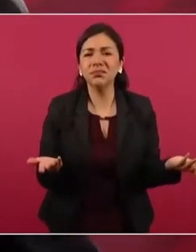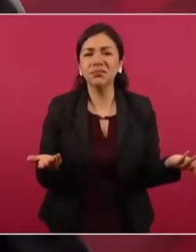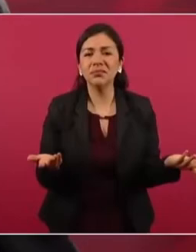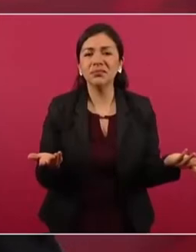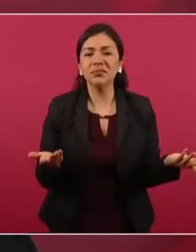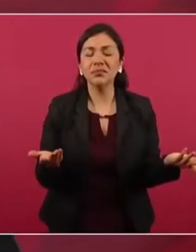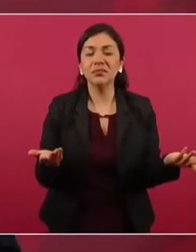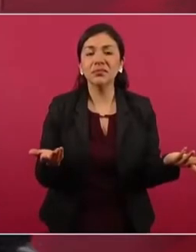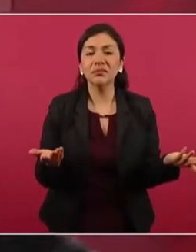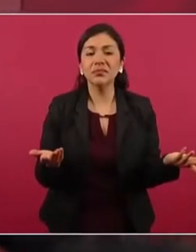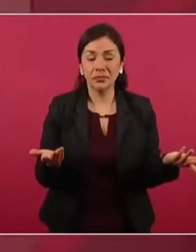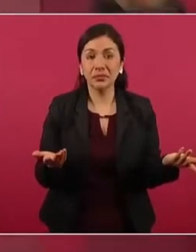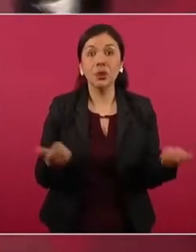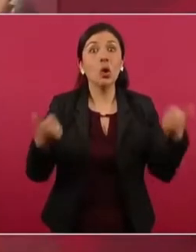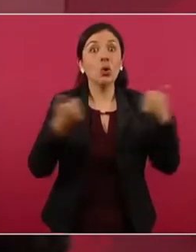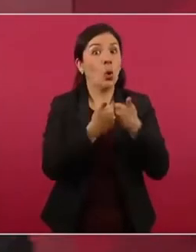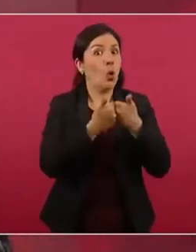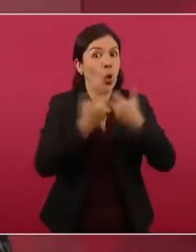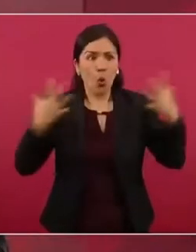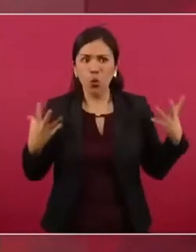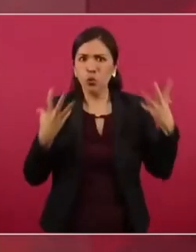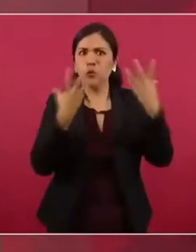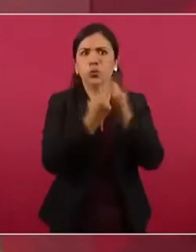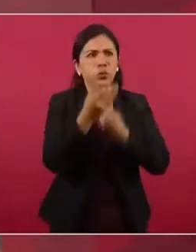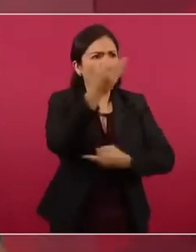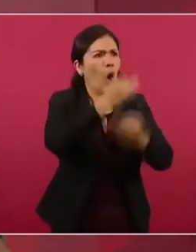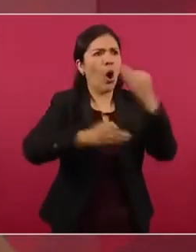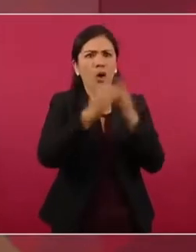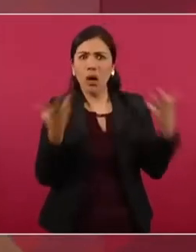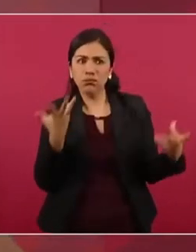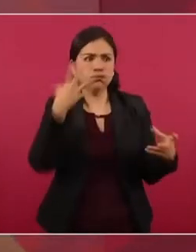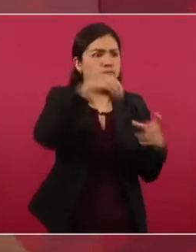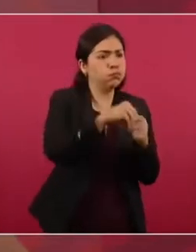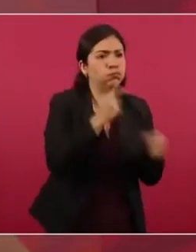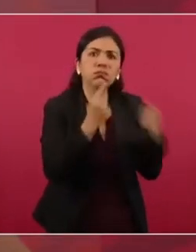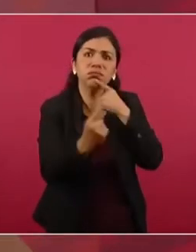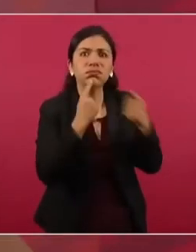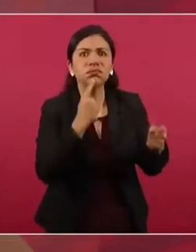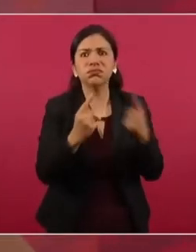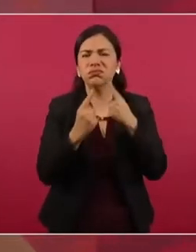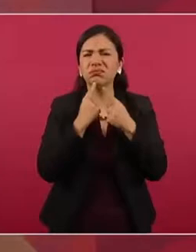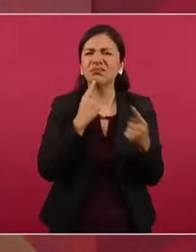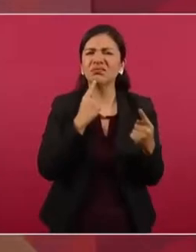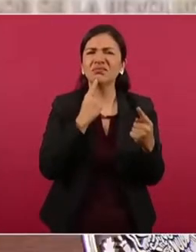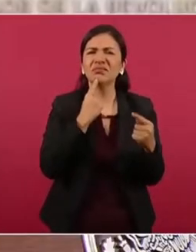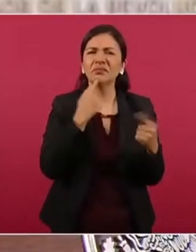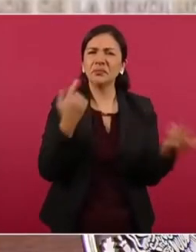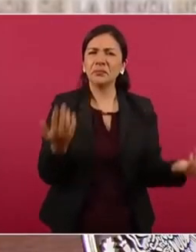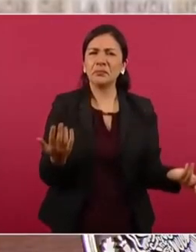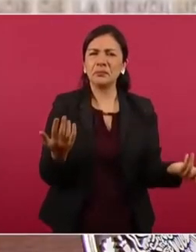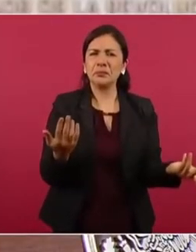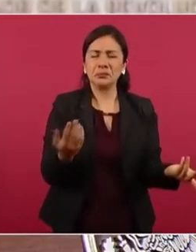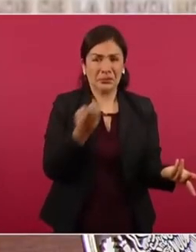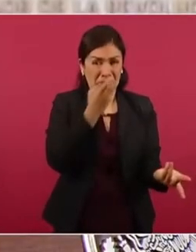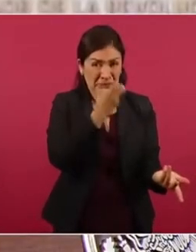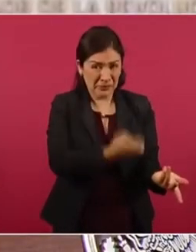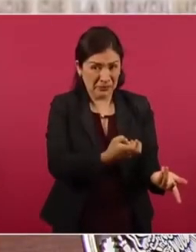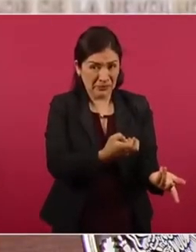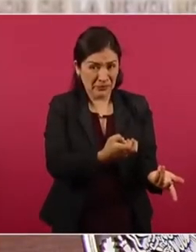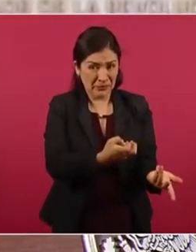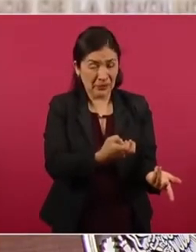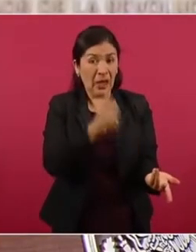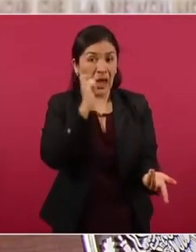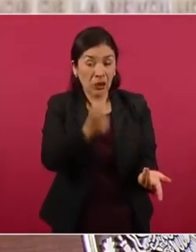reúnen a todos, porque esto va más allá de los